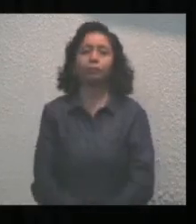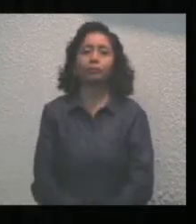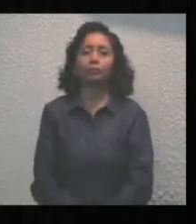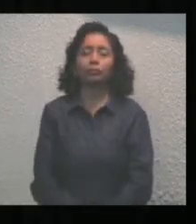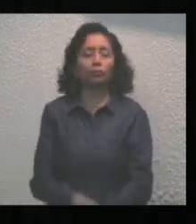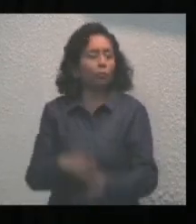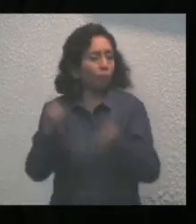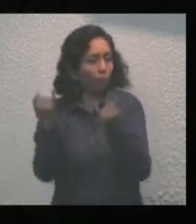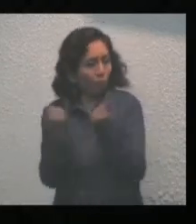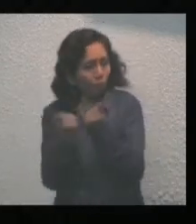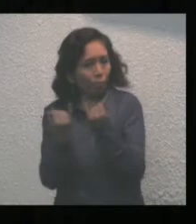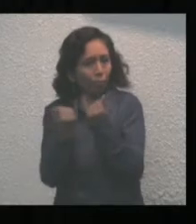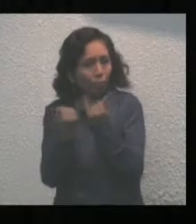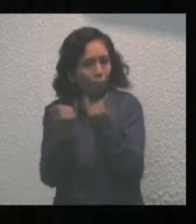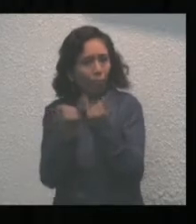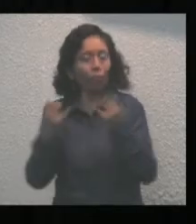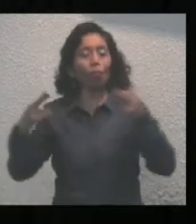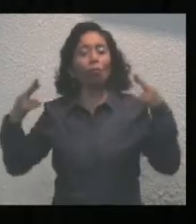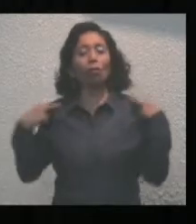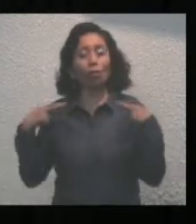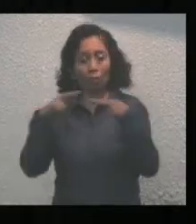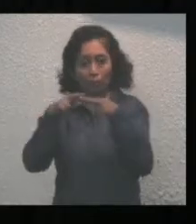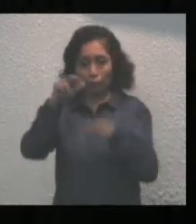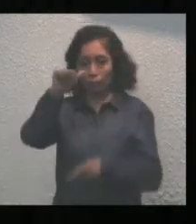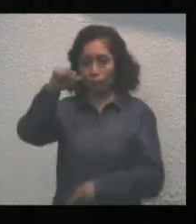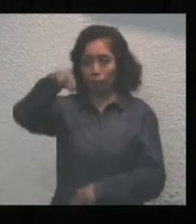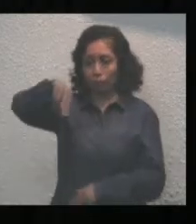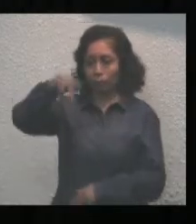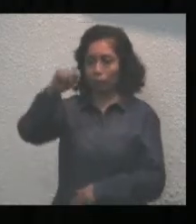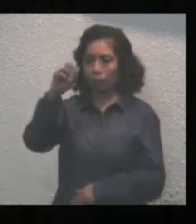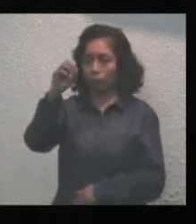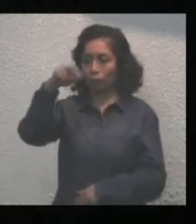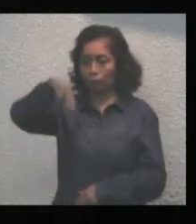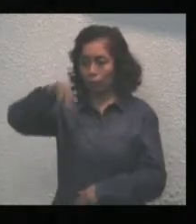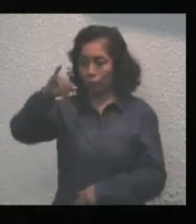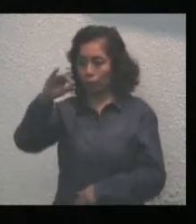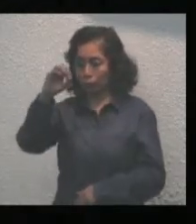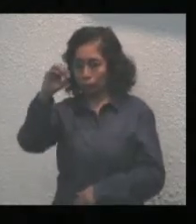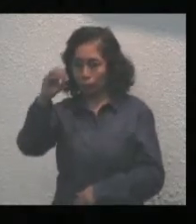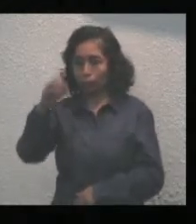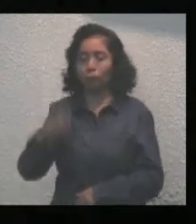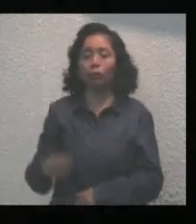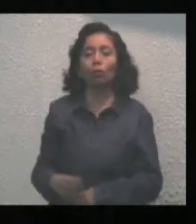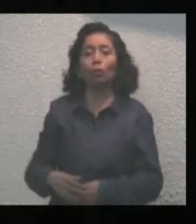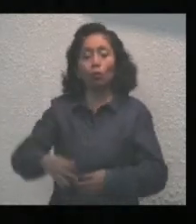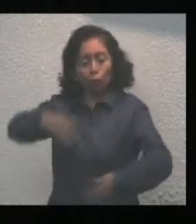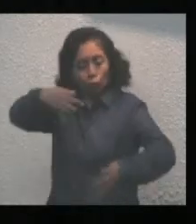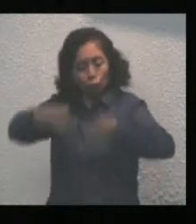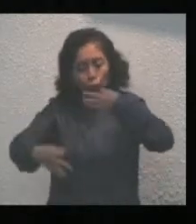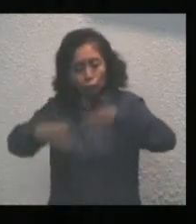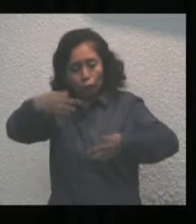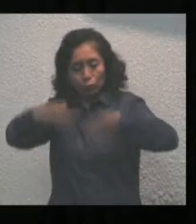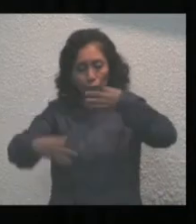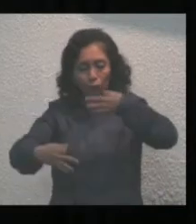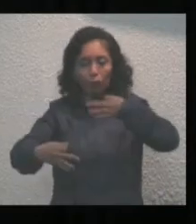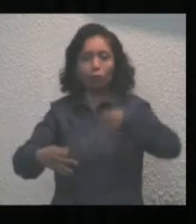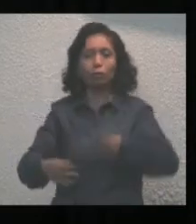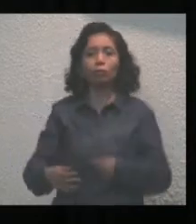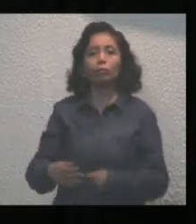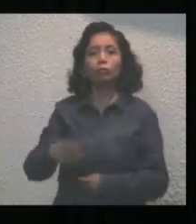igualmente al maestro José Antonio León Ruiz, magistrado presidente del Tribunal Superior de Justicia,